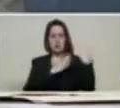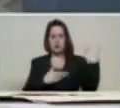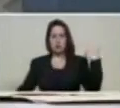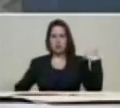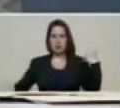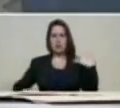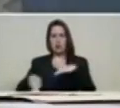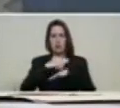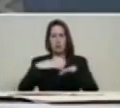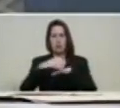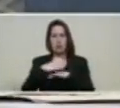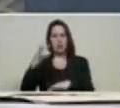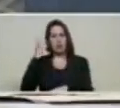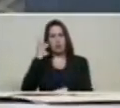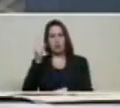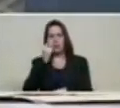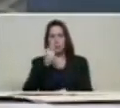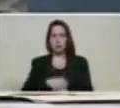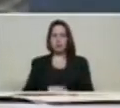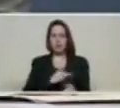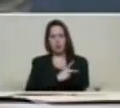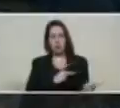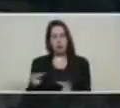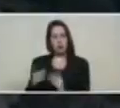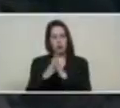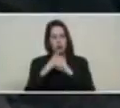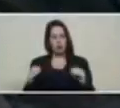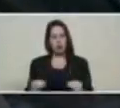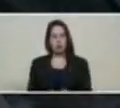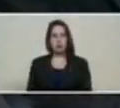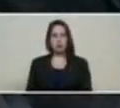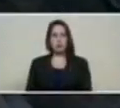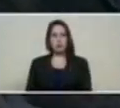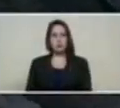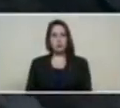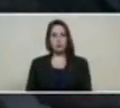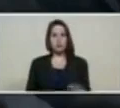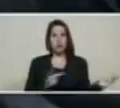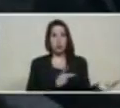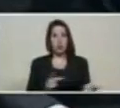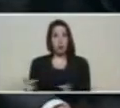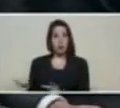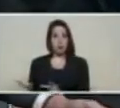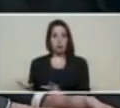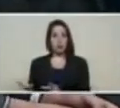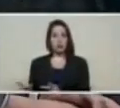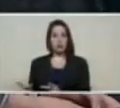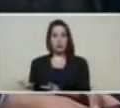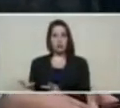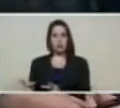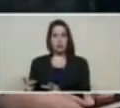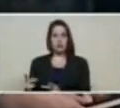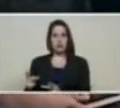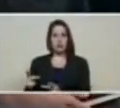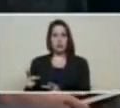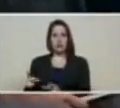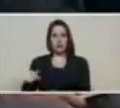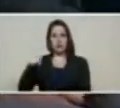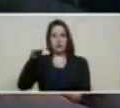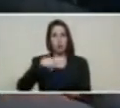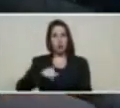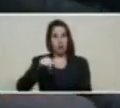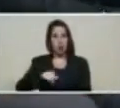ministras, bienvenidos. Bienvenidos a este, desde hoy, su casa,